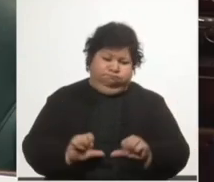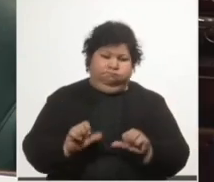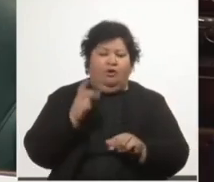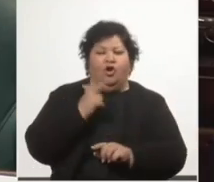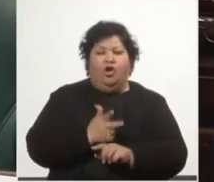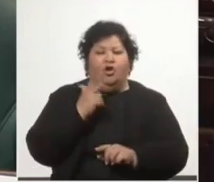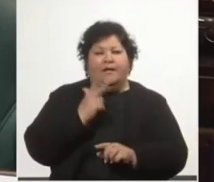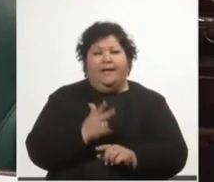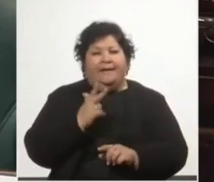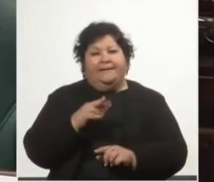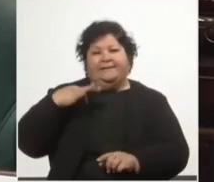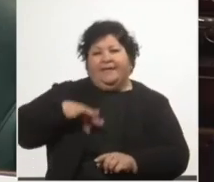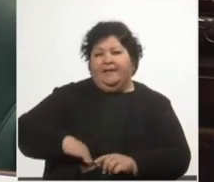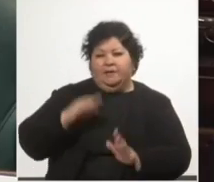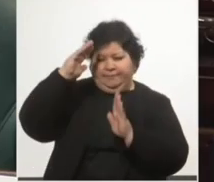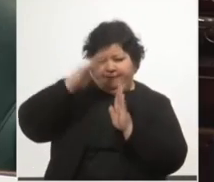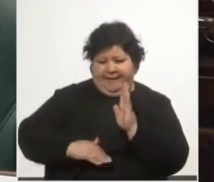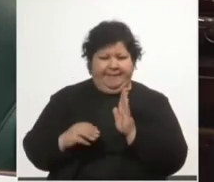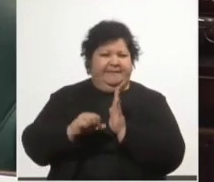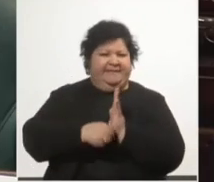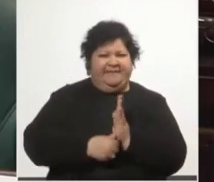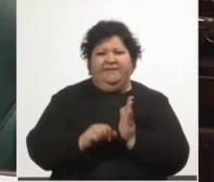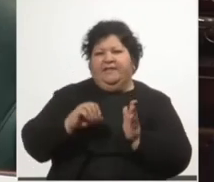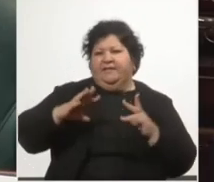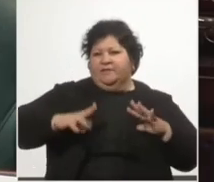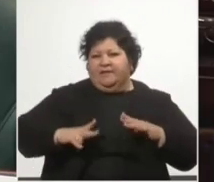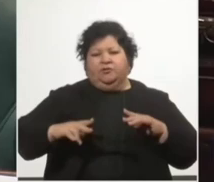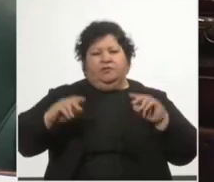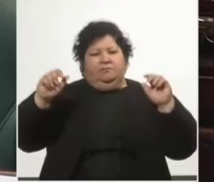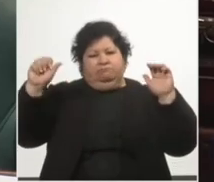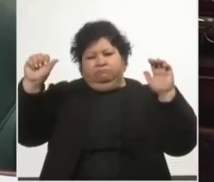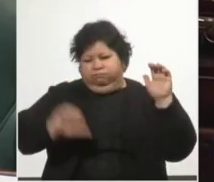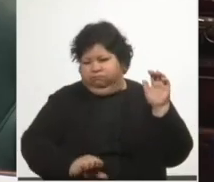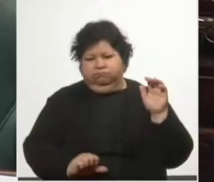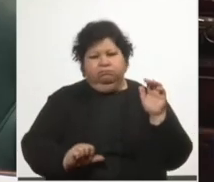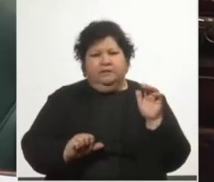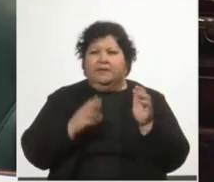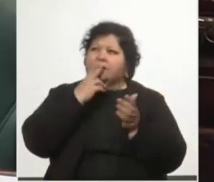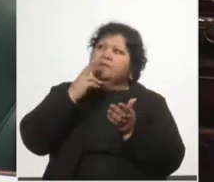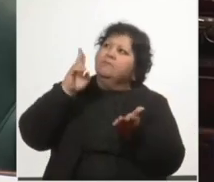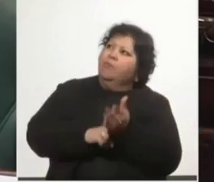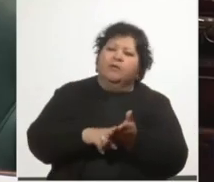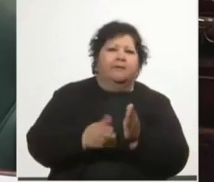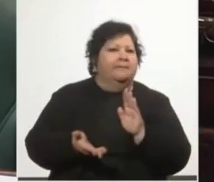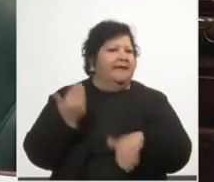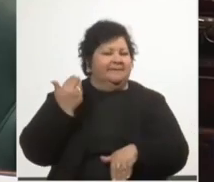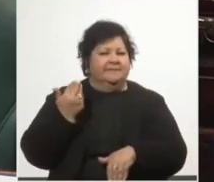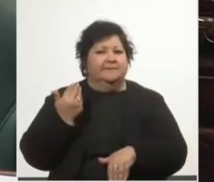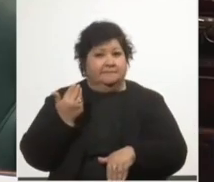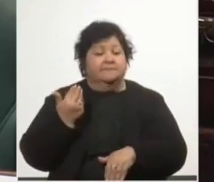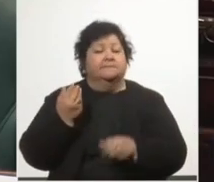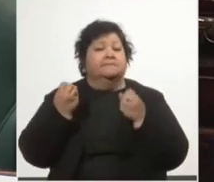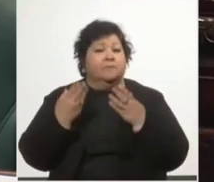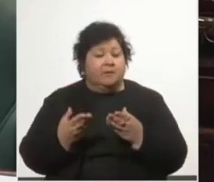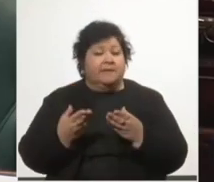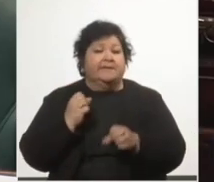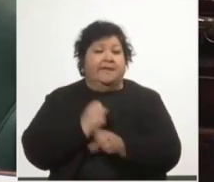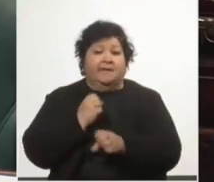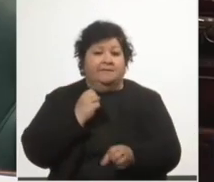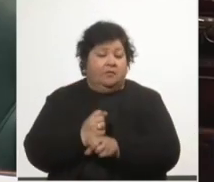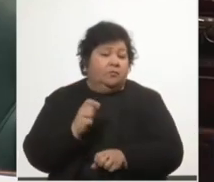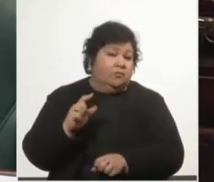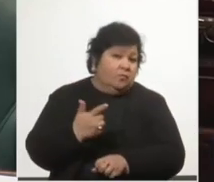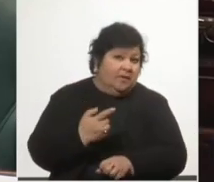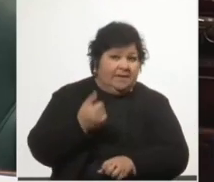caída de salarios, caída de pasividades, más impuestos, por el efecto conjunto de menos empleo y deterioro de